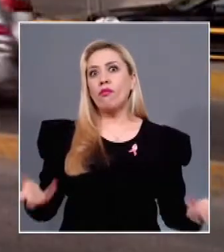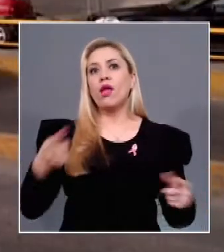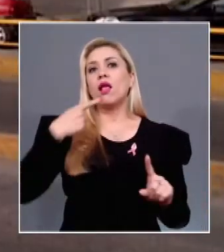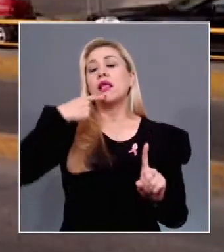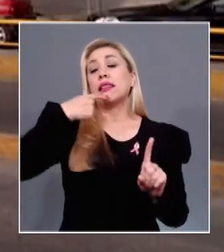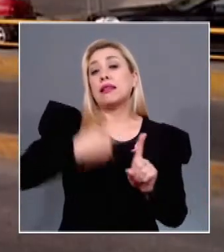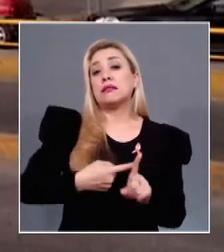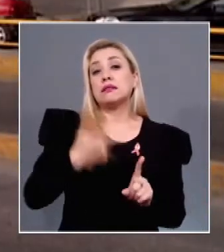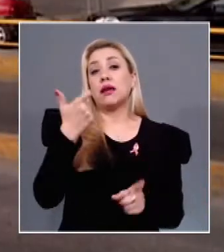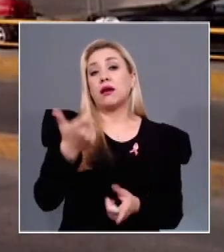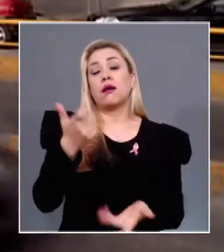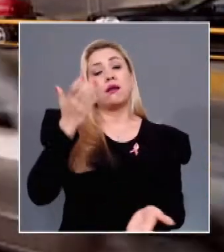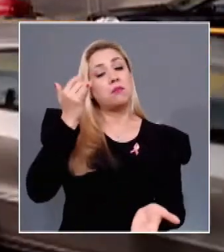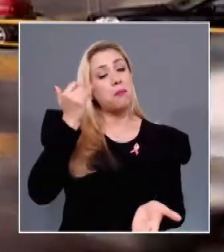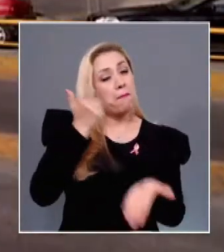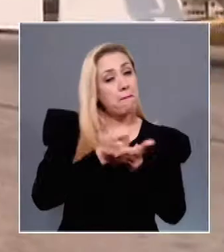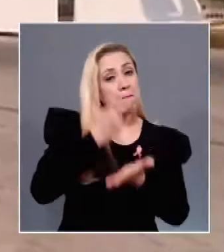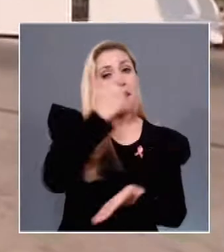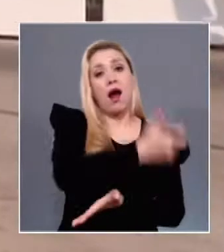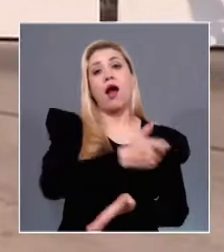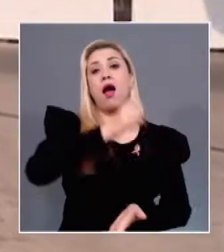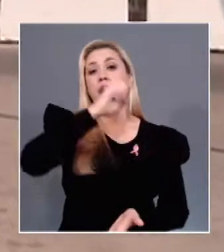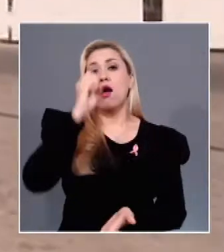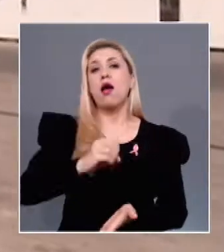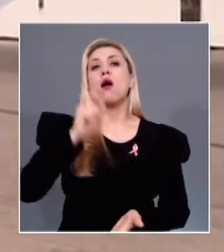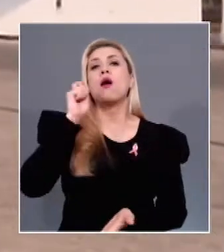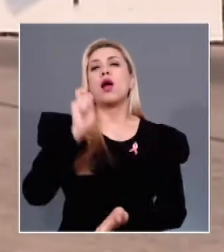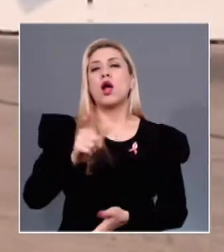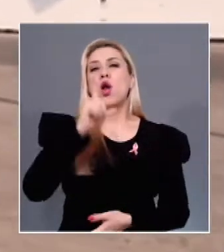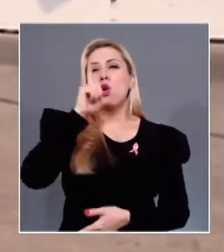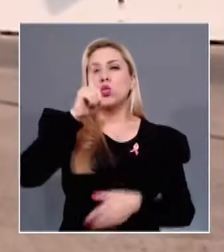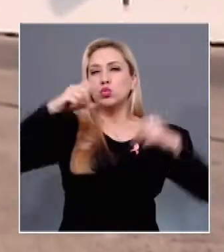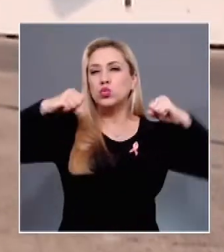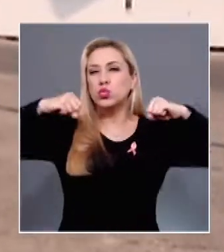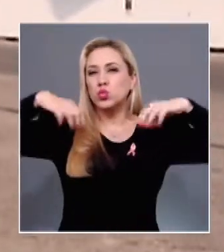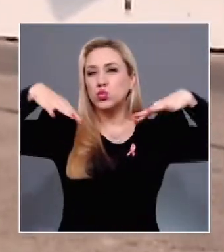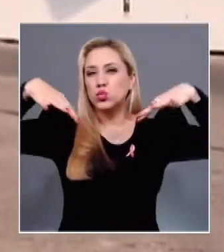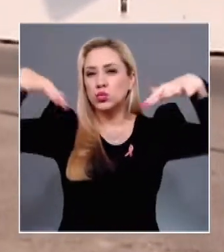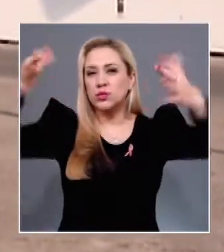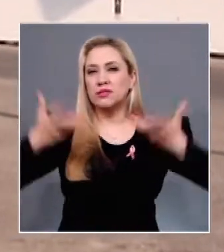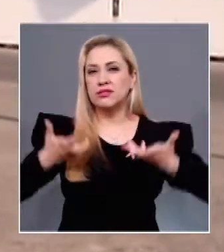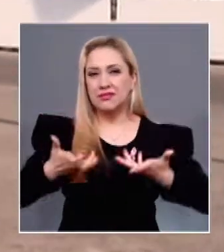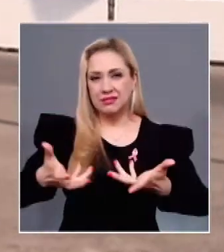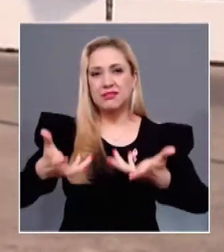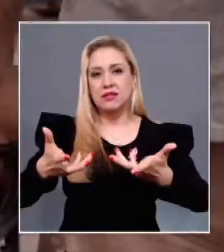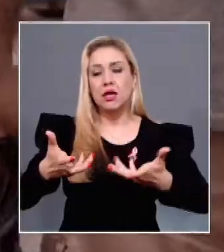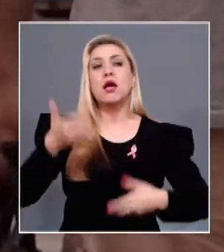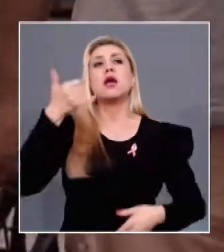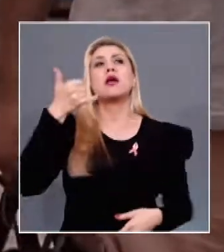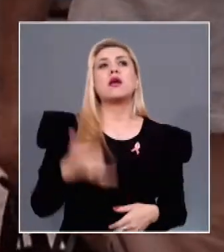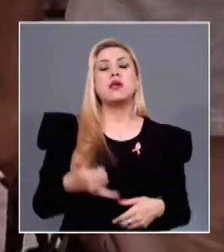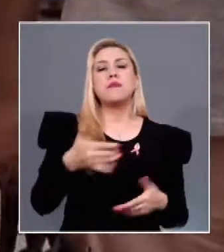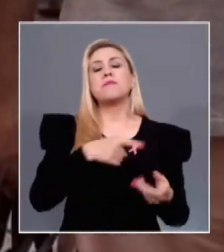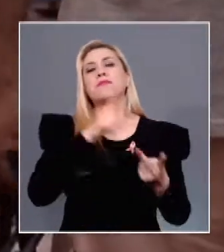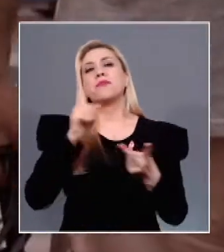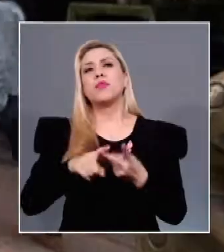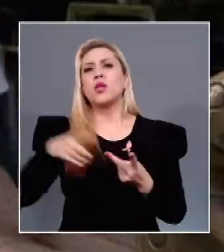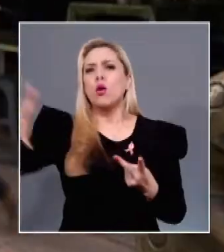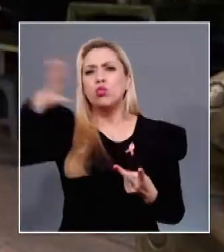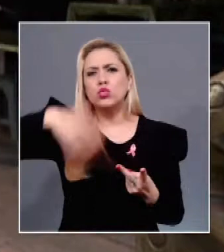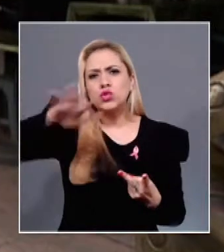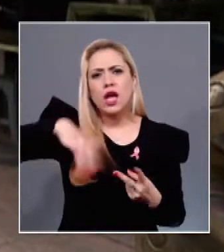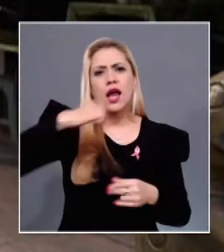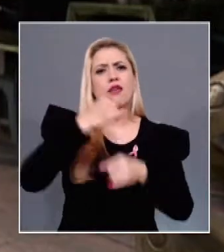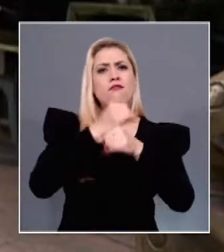de derechos por la prestación del servicio de alumbrado público y por la búsqueda y reproducción de información pública, así